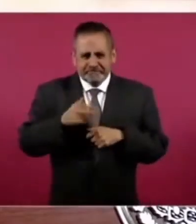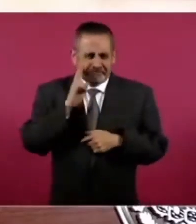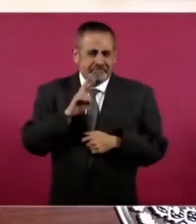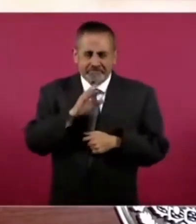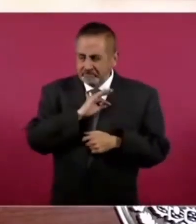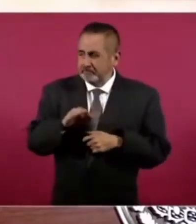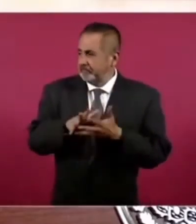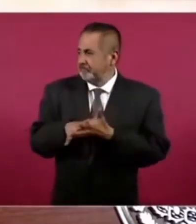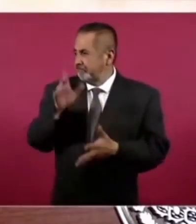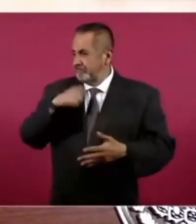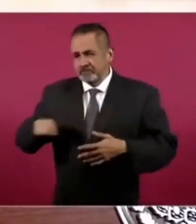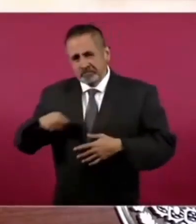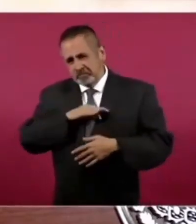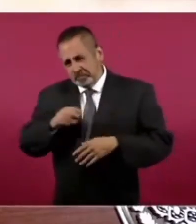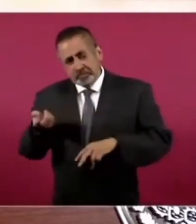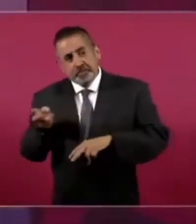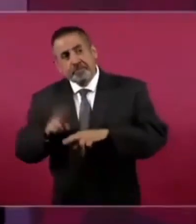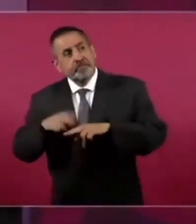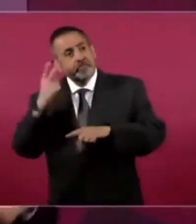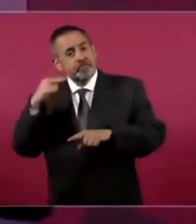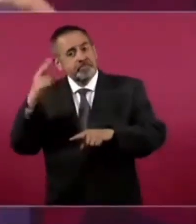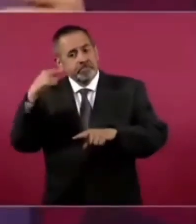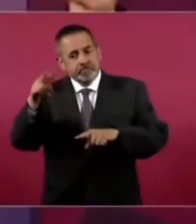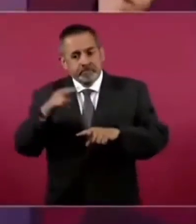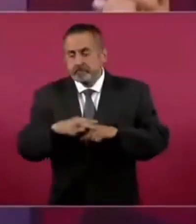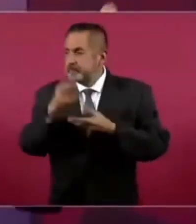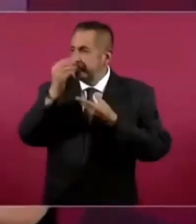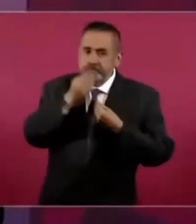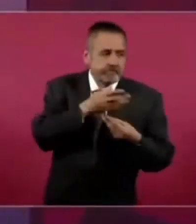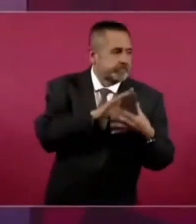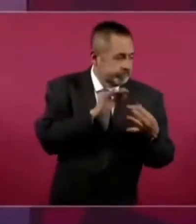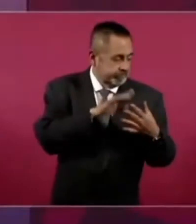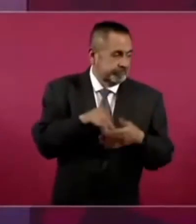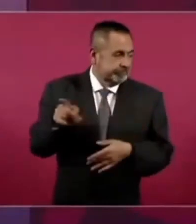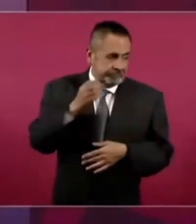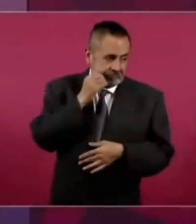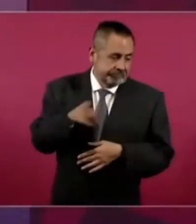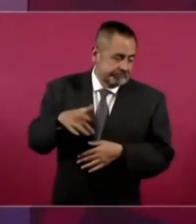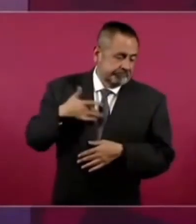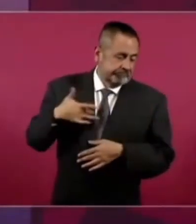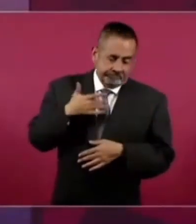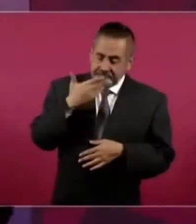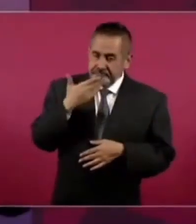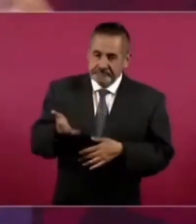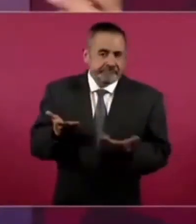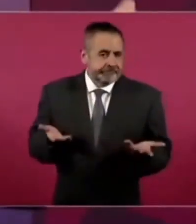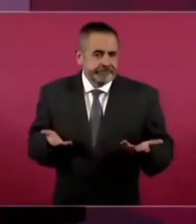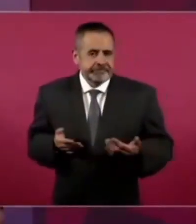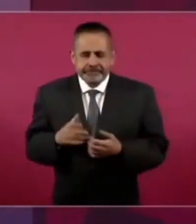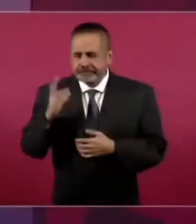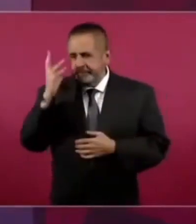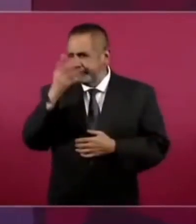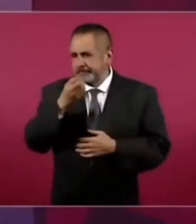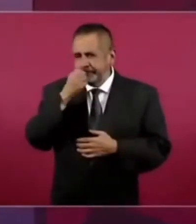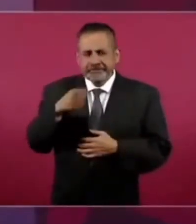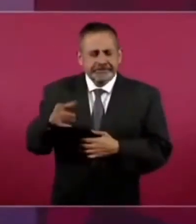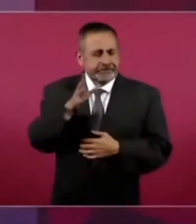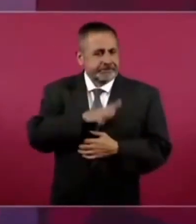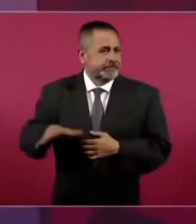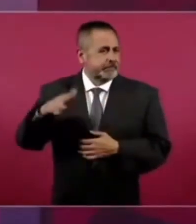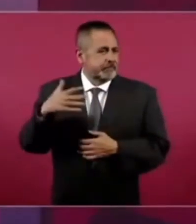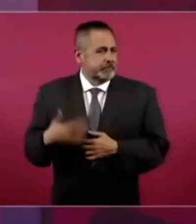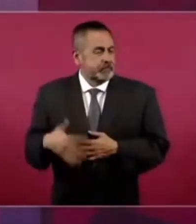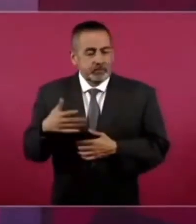puedan, la mayoría, puedan compartir esta experiencia. Es extraordinaria. Única.